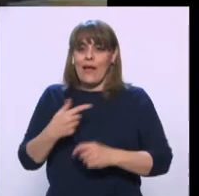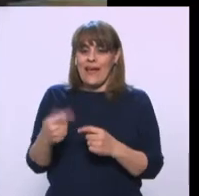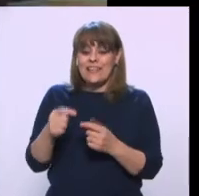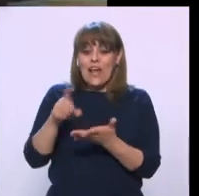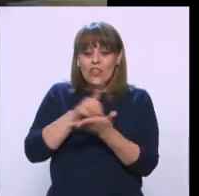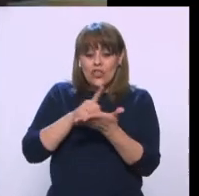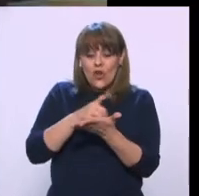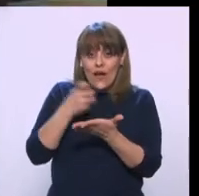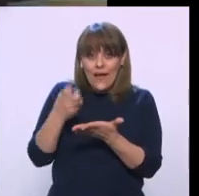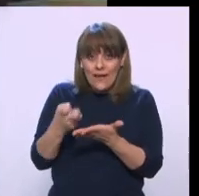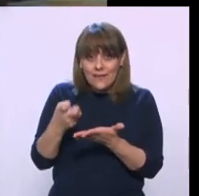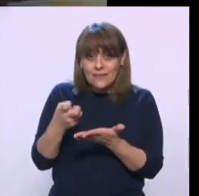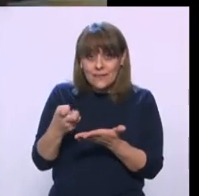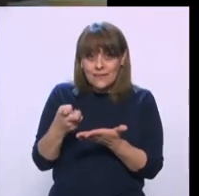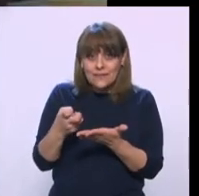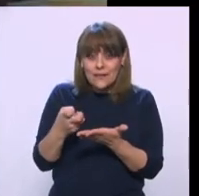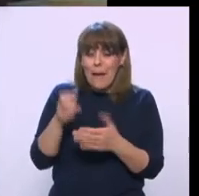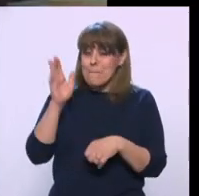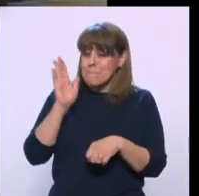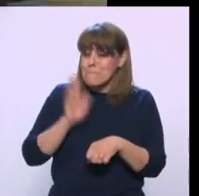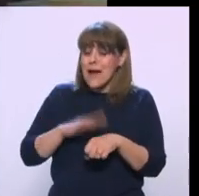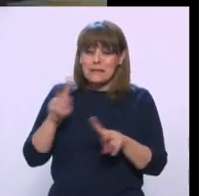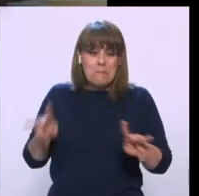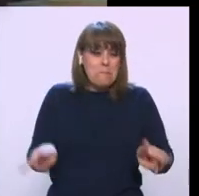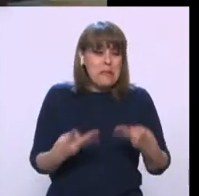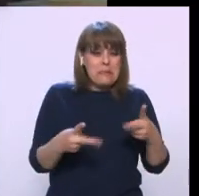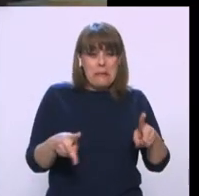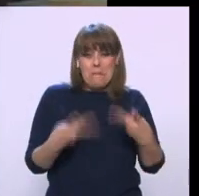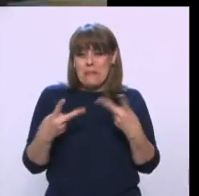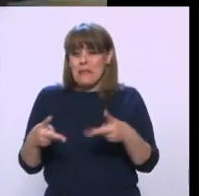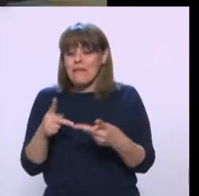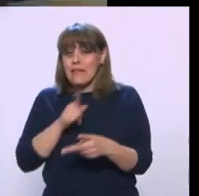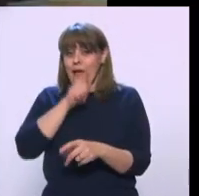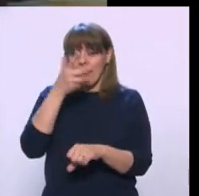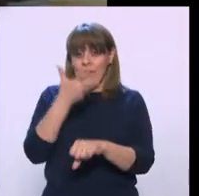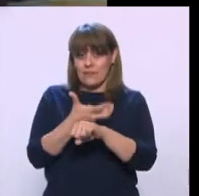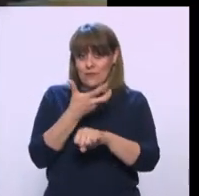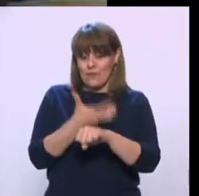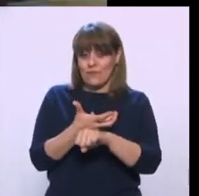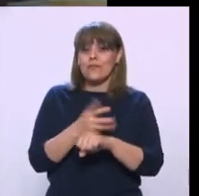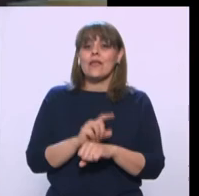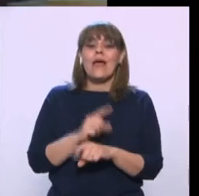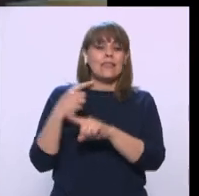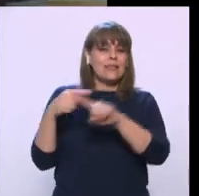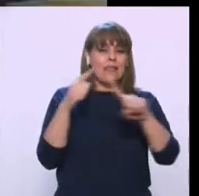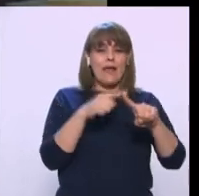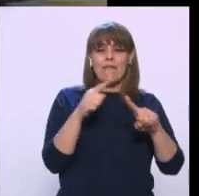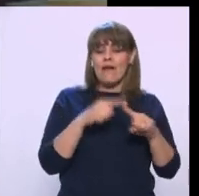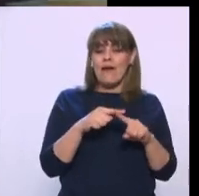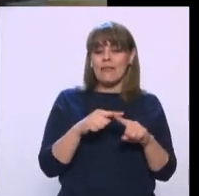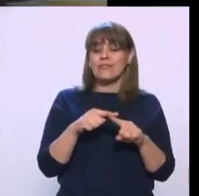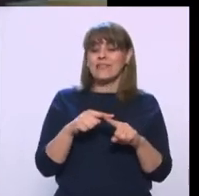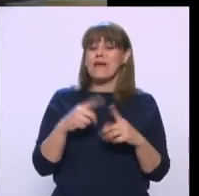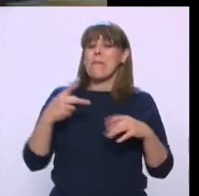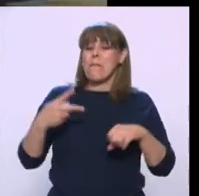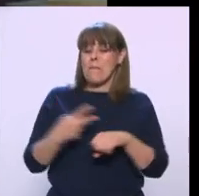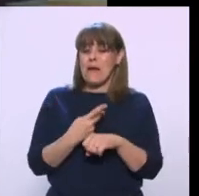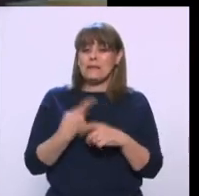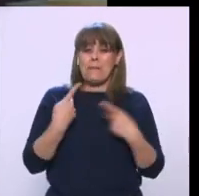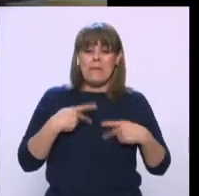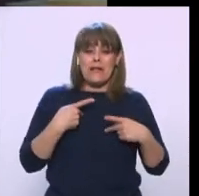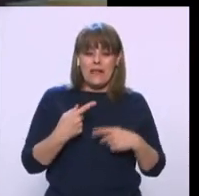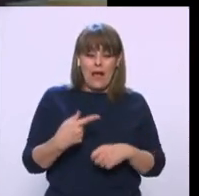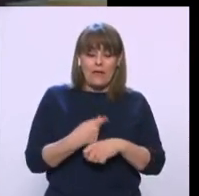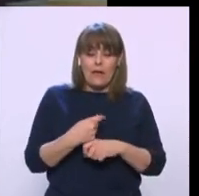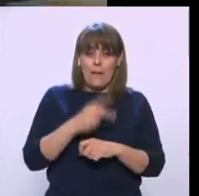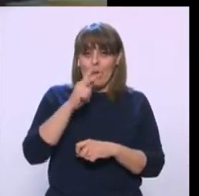generando un enorme consumo en Estados Unidos y muchos casos de sobredosis. Ahora, si me permiten,